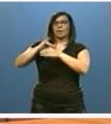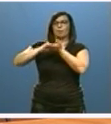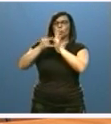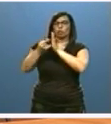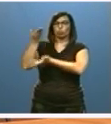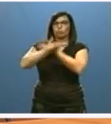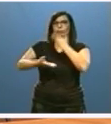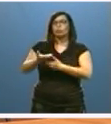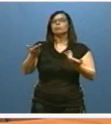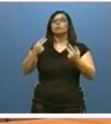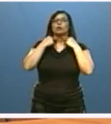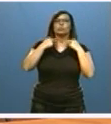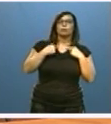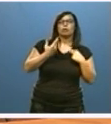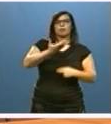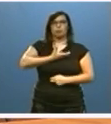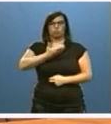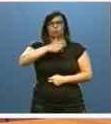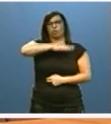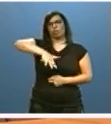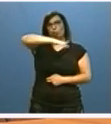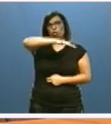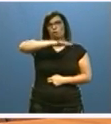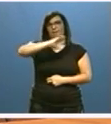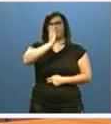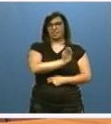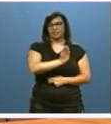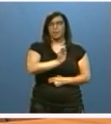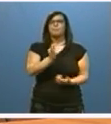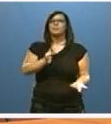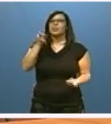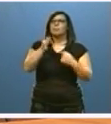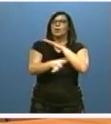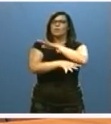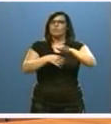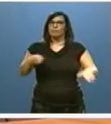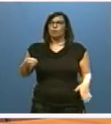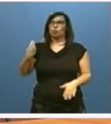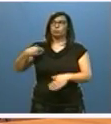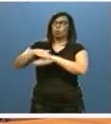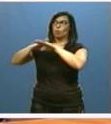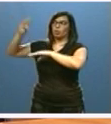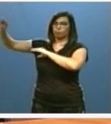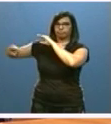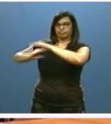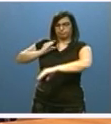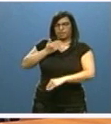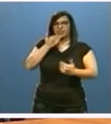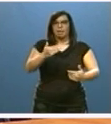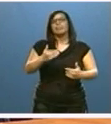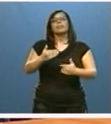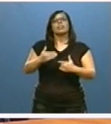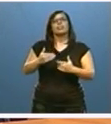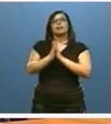las diputaciones y las entidades locales afectadas. Además de los fondos que canalice el Gobierno a través del marco de actuación